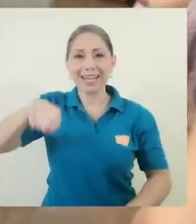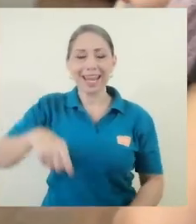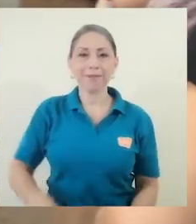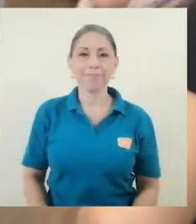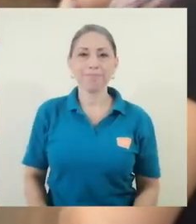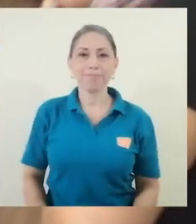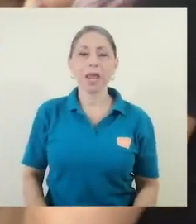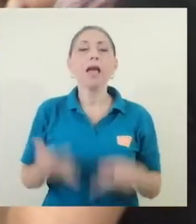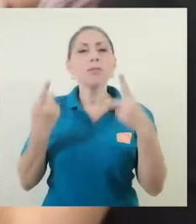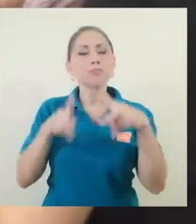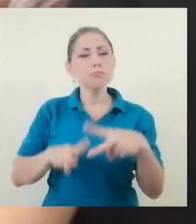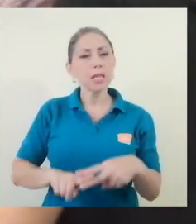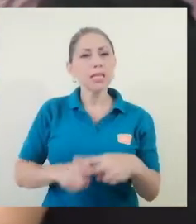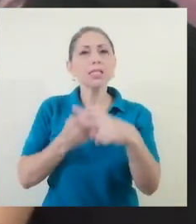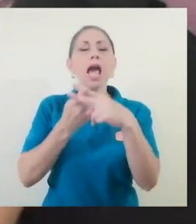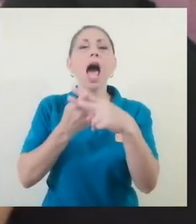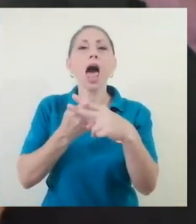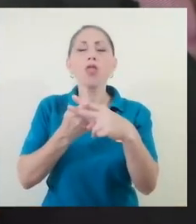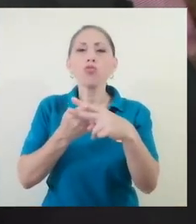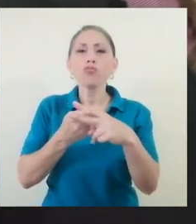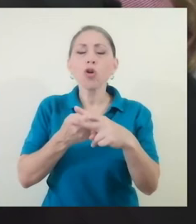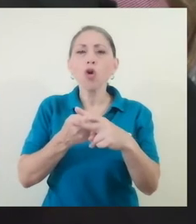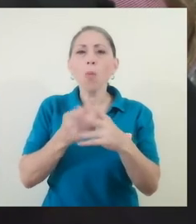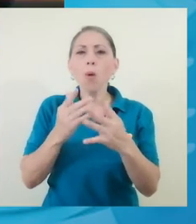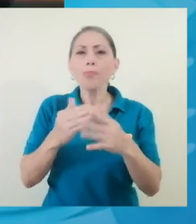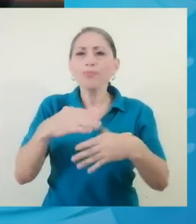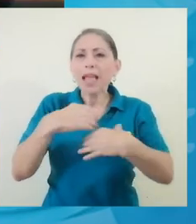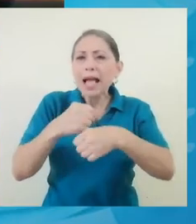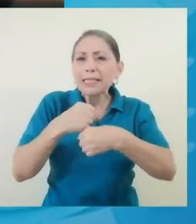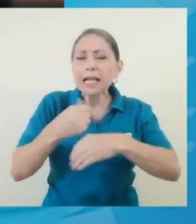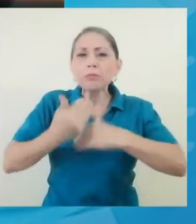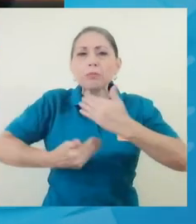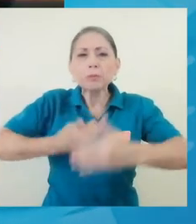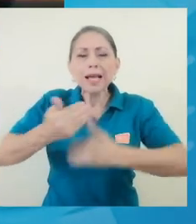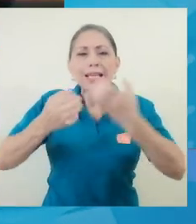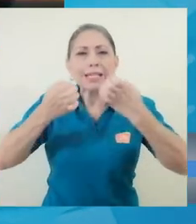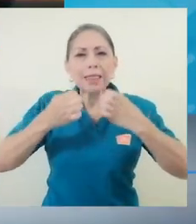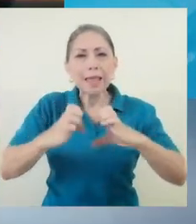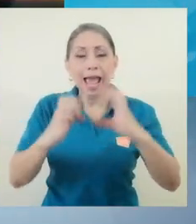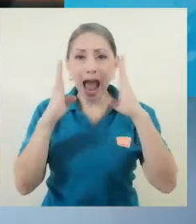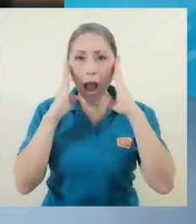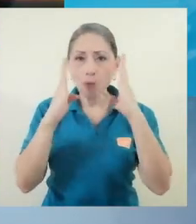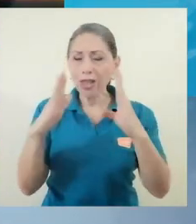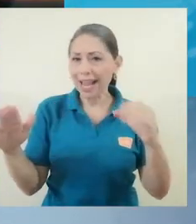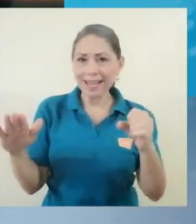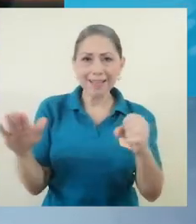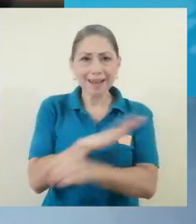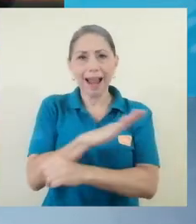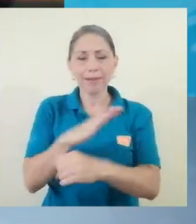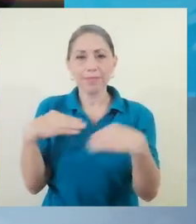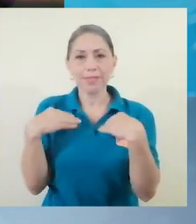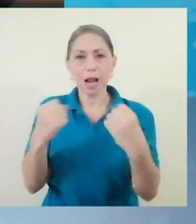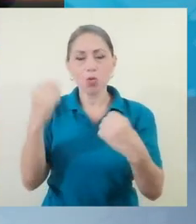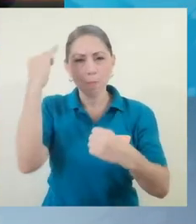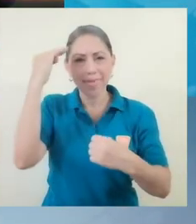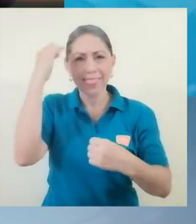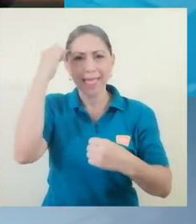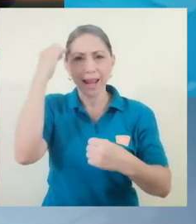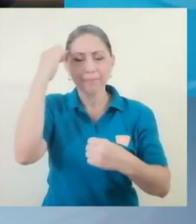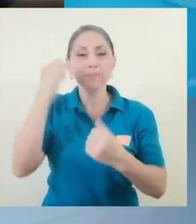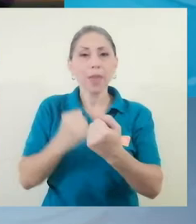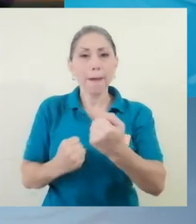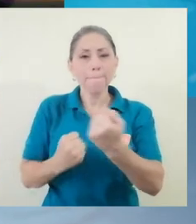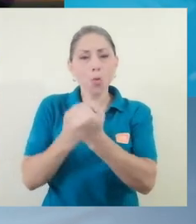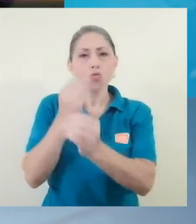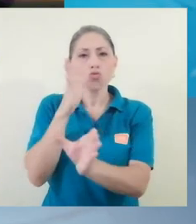Se ha iniciado la construcción de una estrategia de abordaje integral de la salud mental y el apoyo